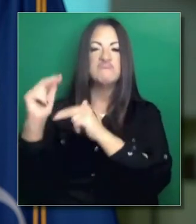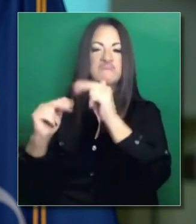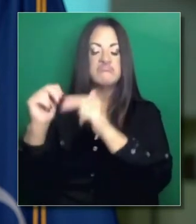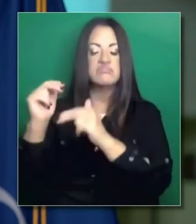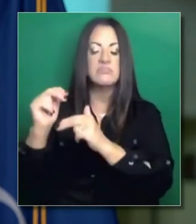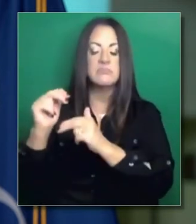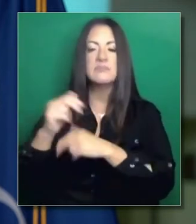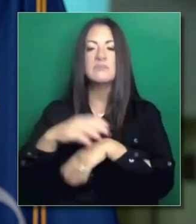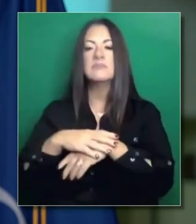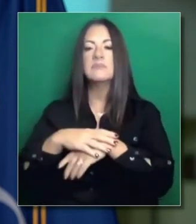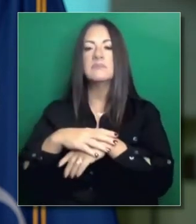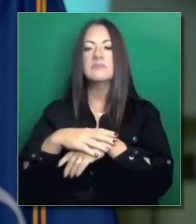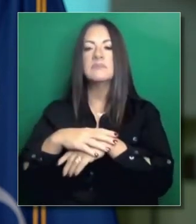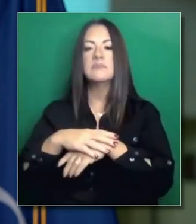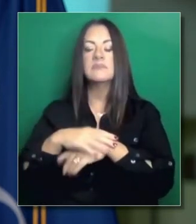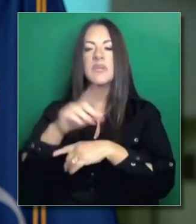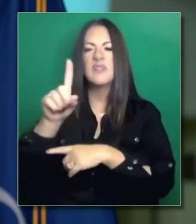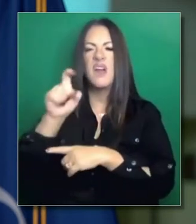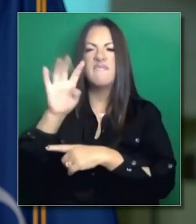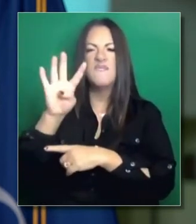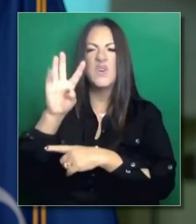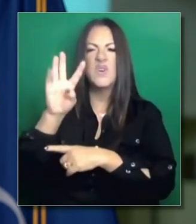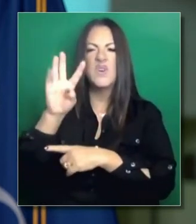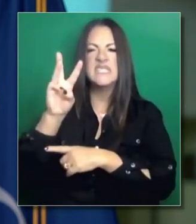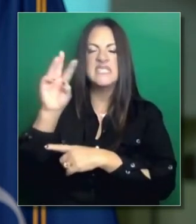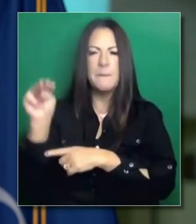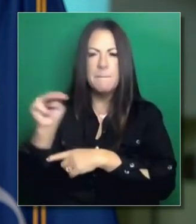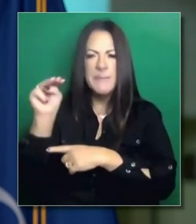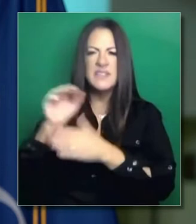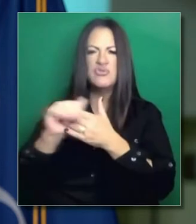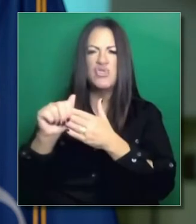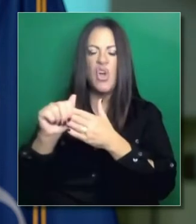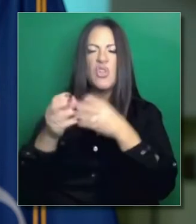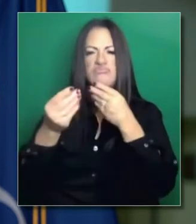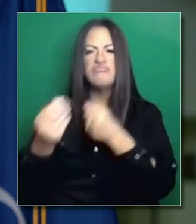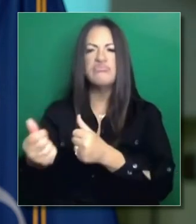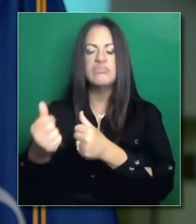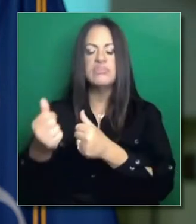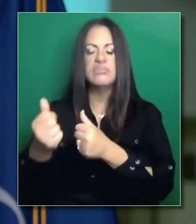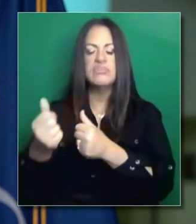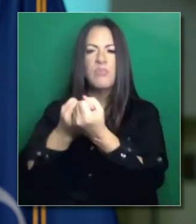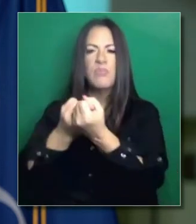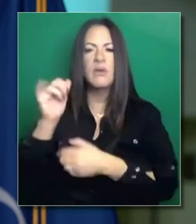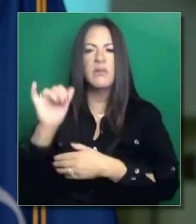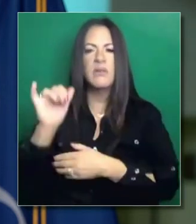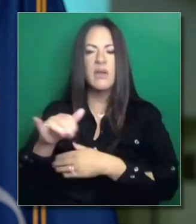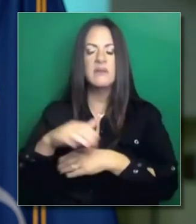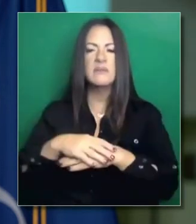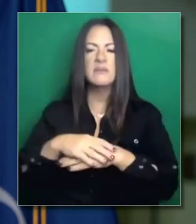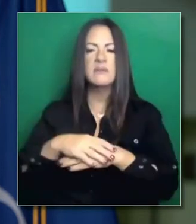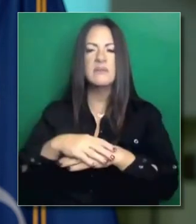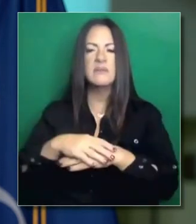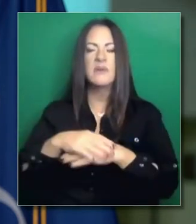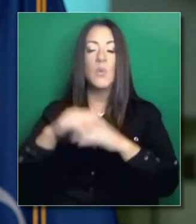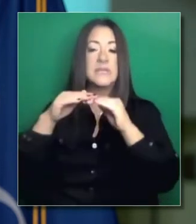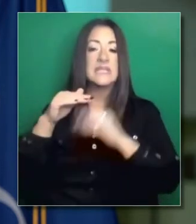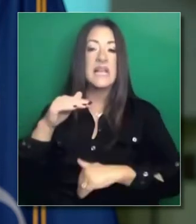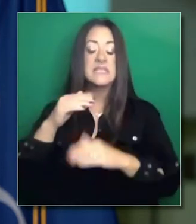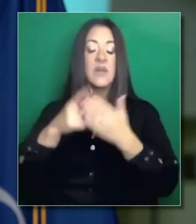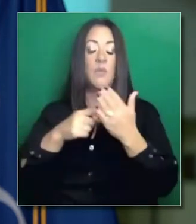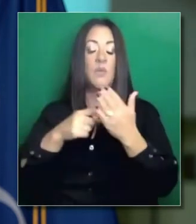estado de 141 jurisdicciones, 141 millones de dólares fueron invertidos y bajo presupuesto para